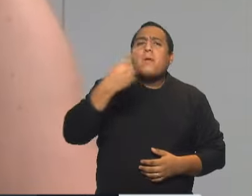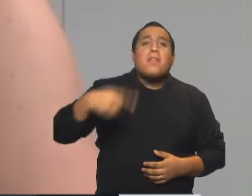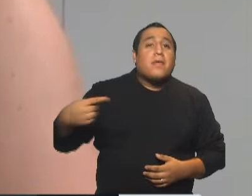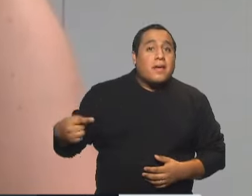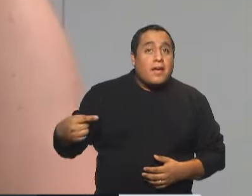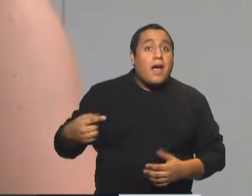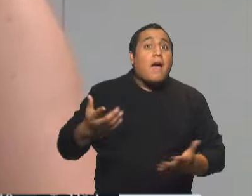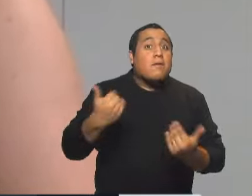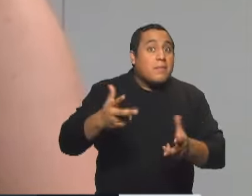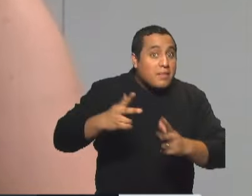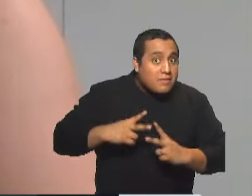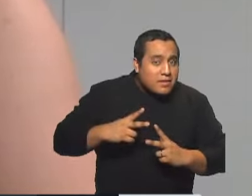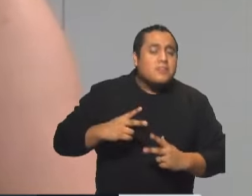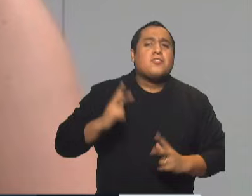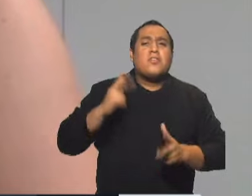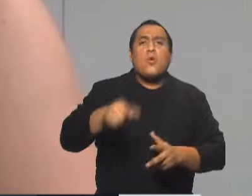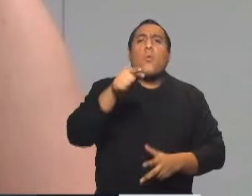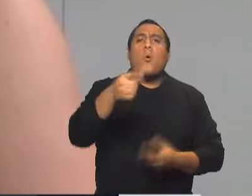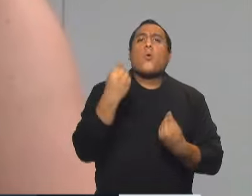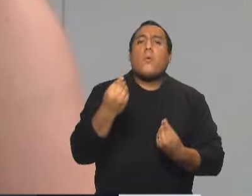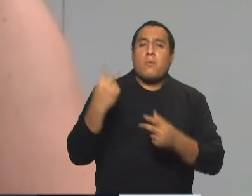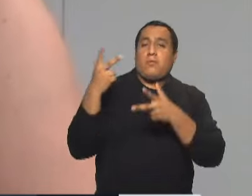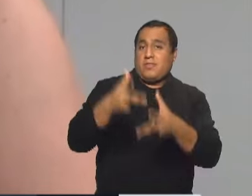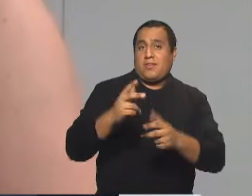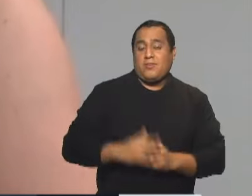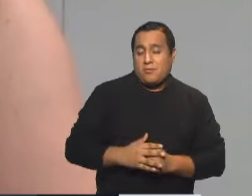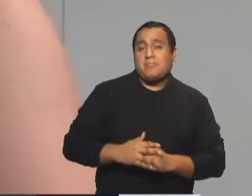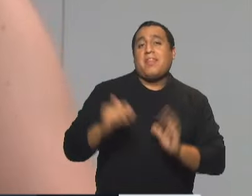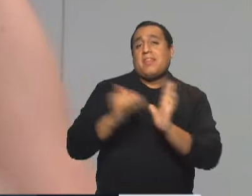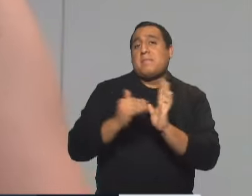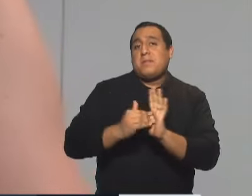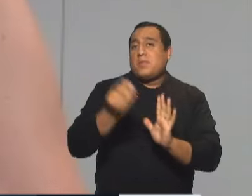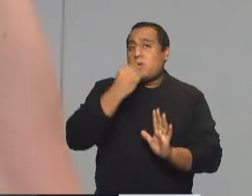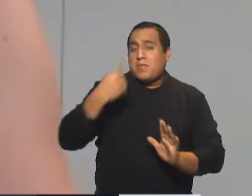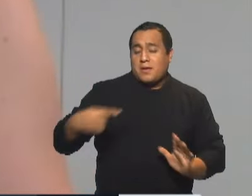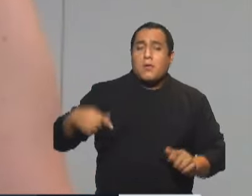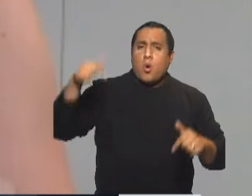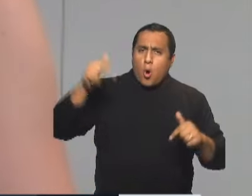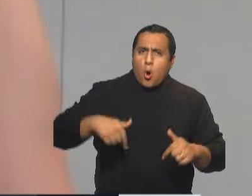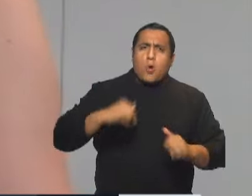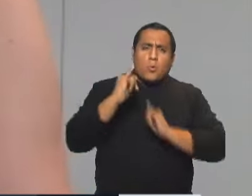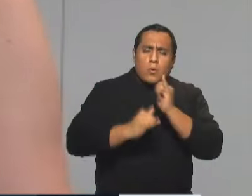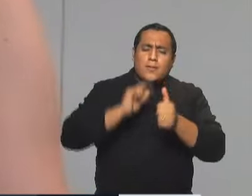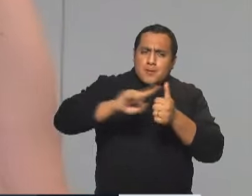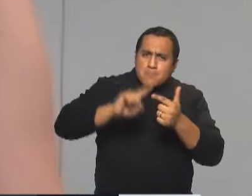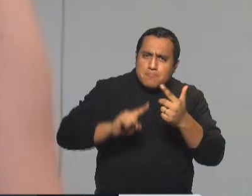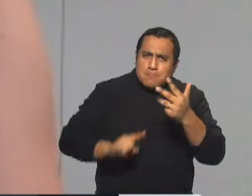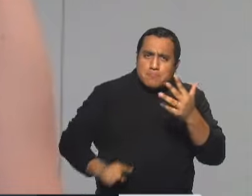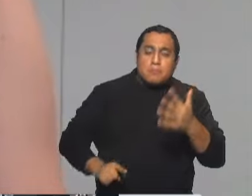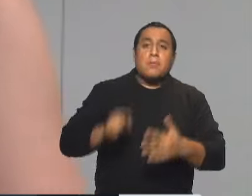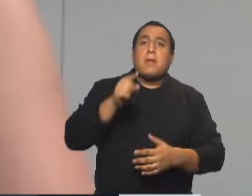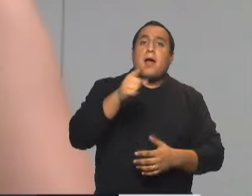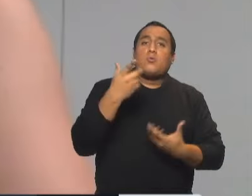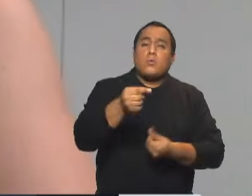diré quién eres. Y nosotros la tomamos al pie de la letra porque hoy vamos a entregarte todo, un combo vinculado a tu